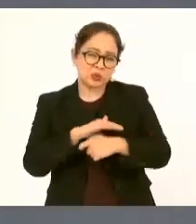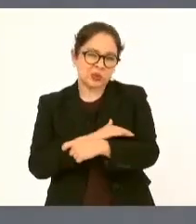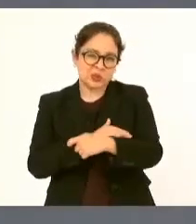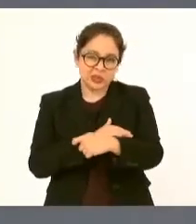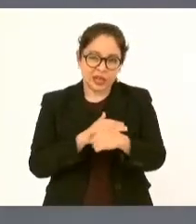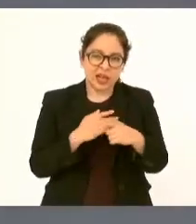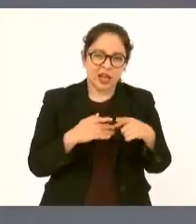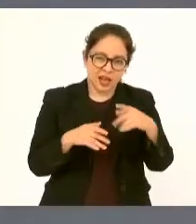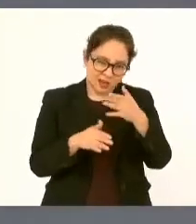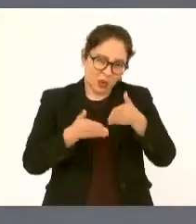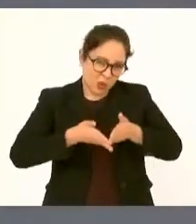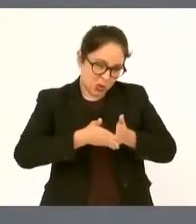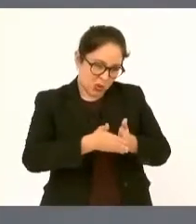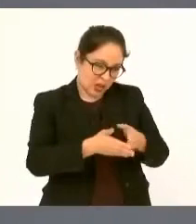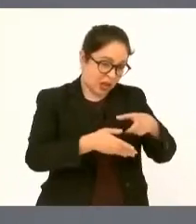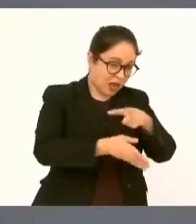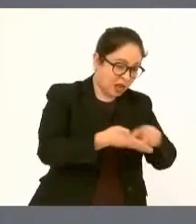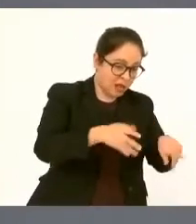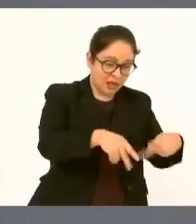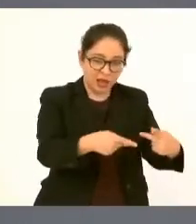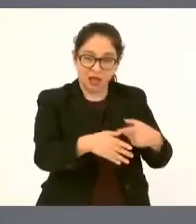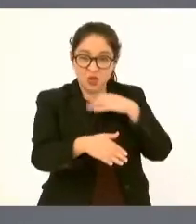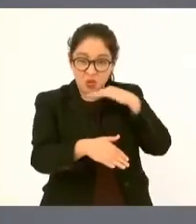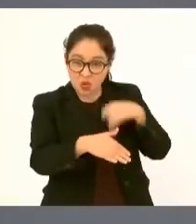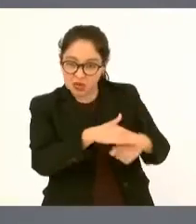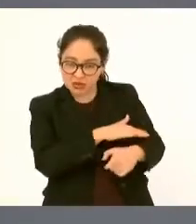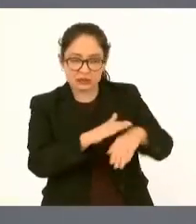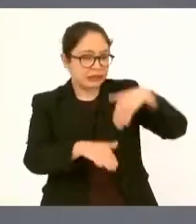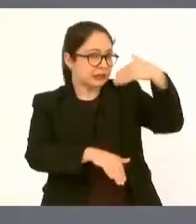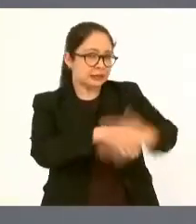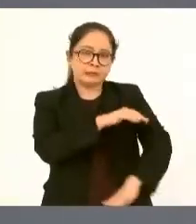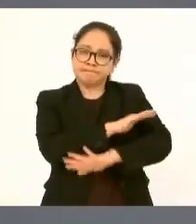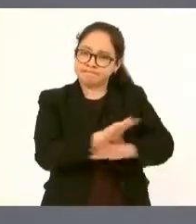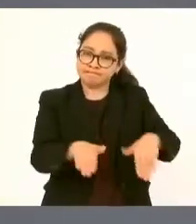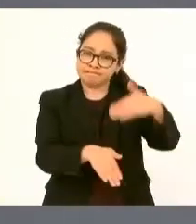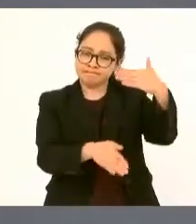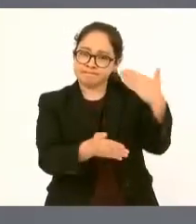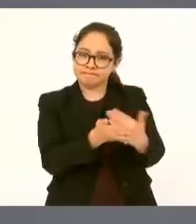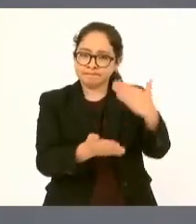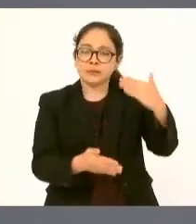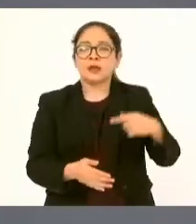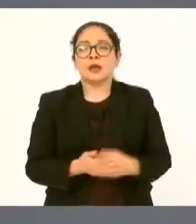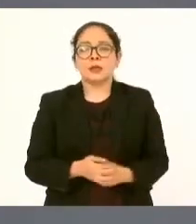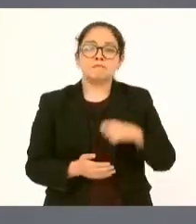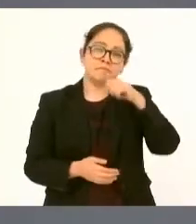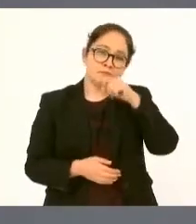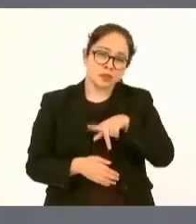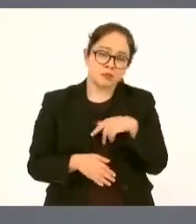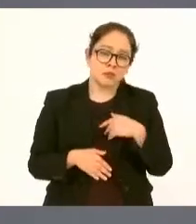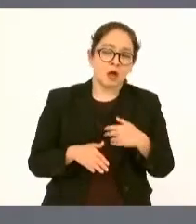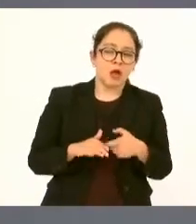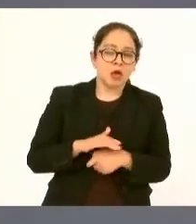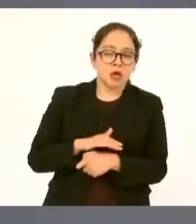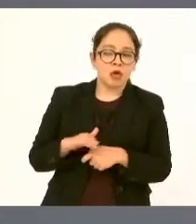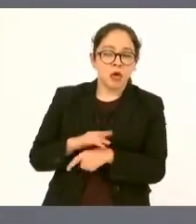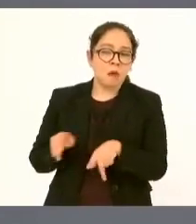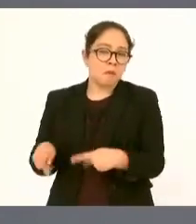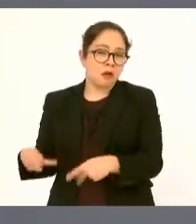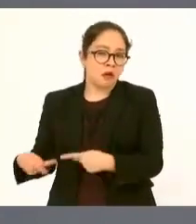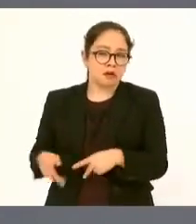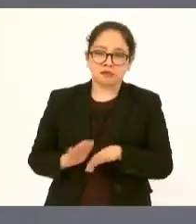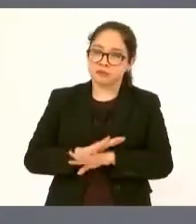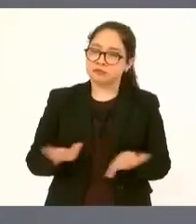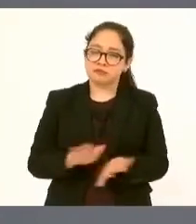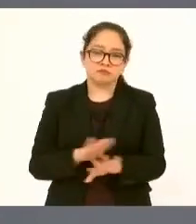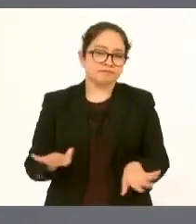para que se combata el contrabando para que se